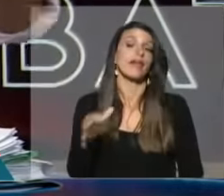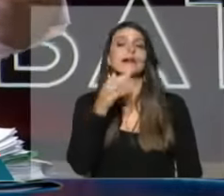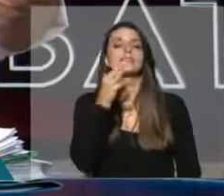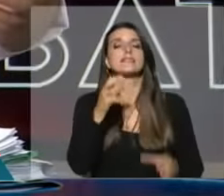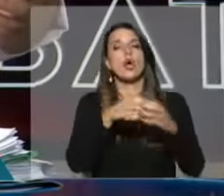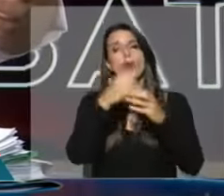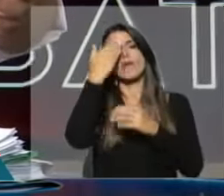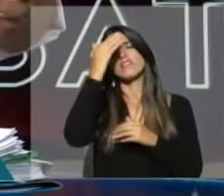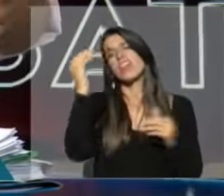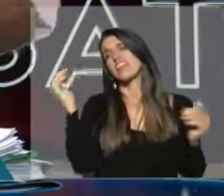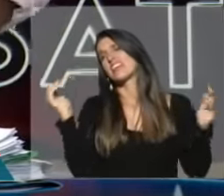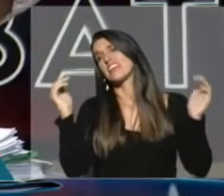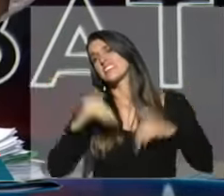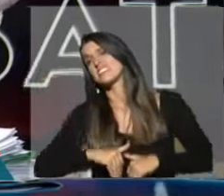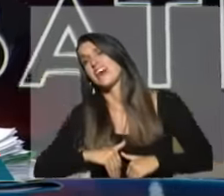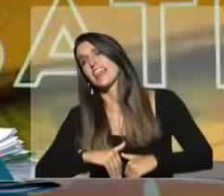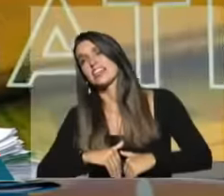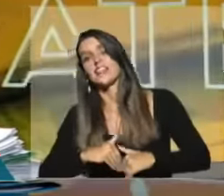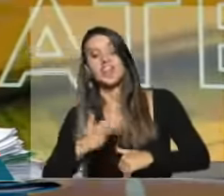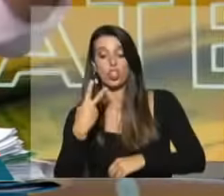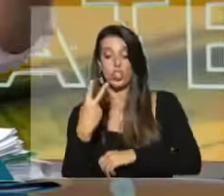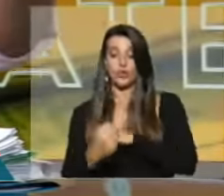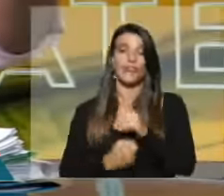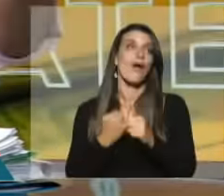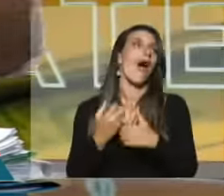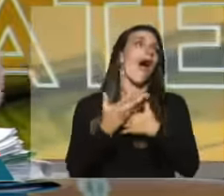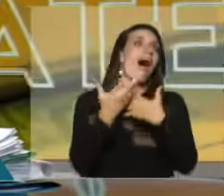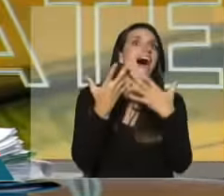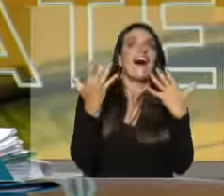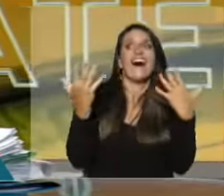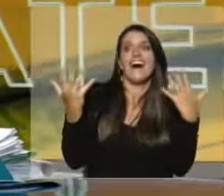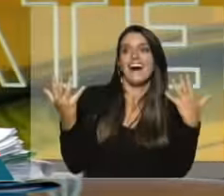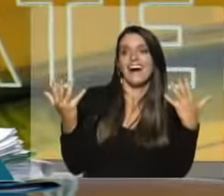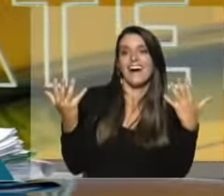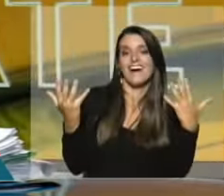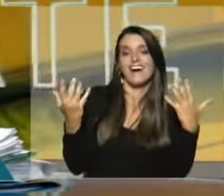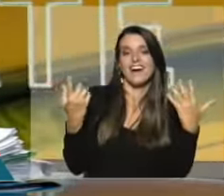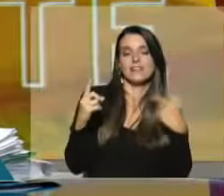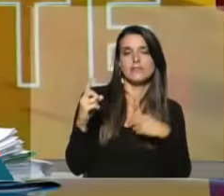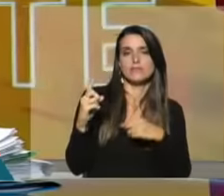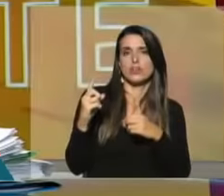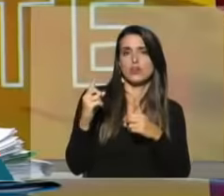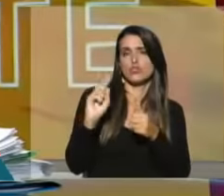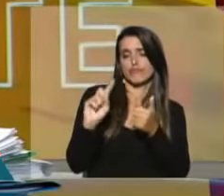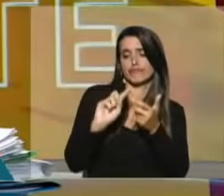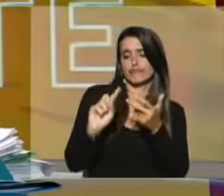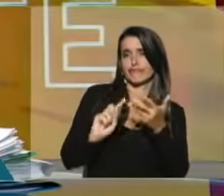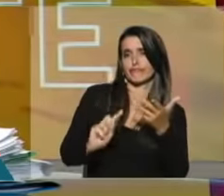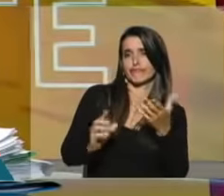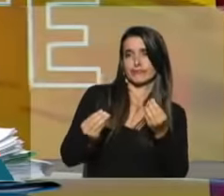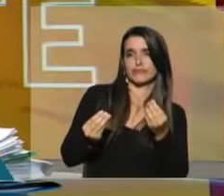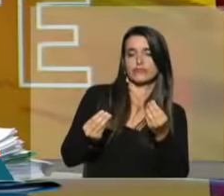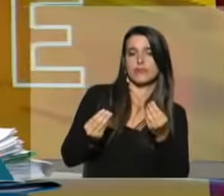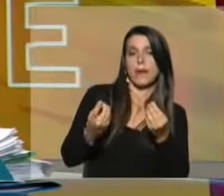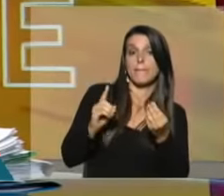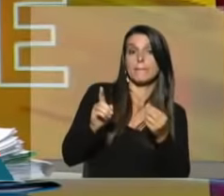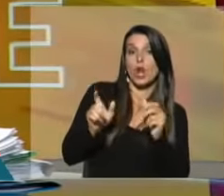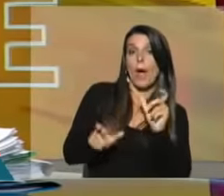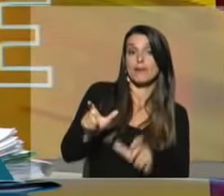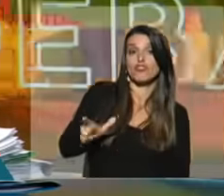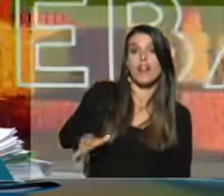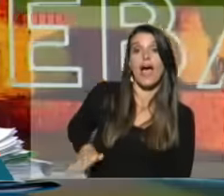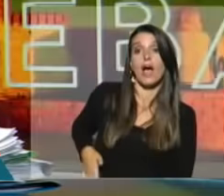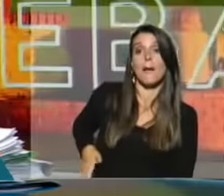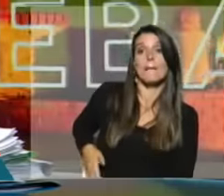frente fueron un desastre y que en estos dos años es magnífico. Y hace, enumera una cantidad de cosas, salvo el bolsillo de la gente.